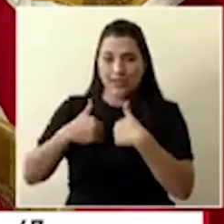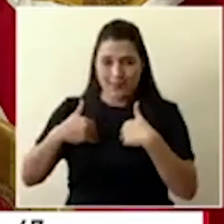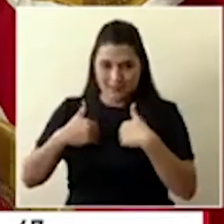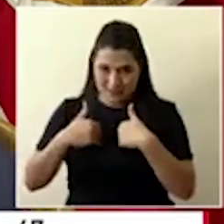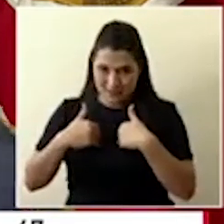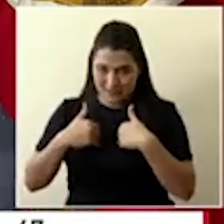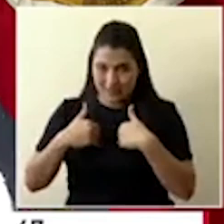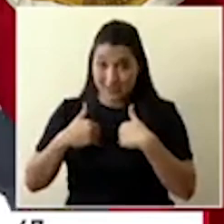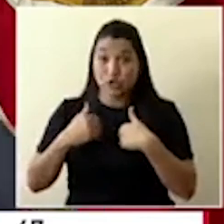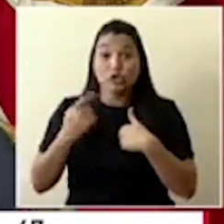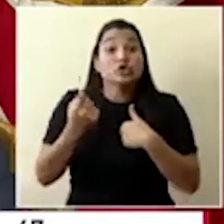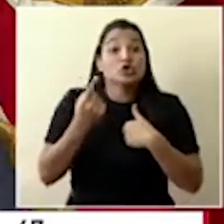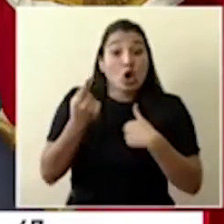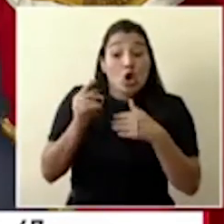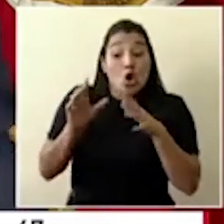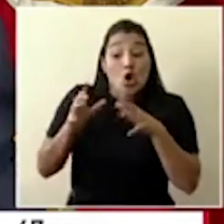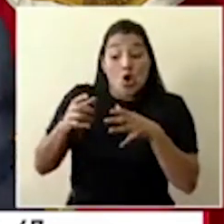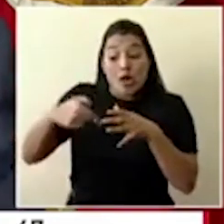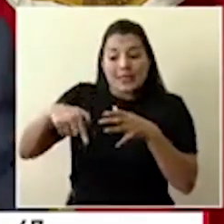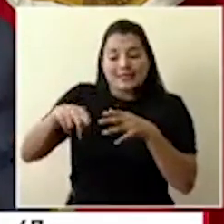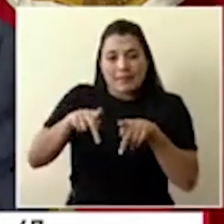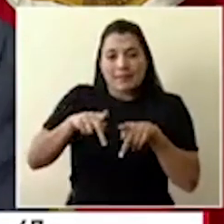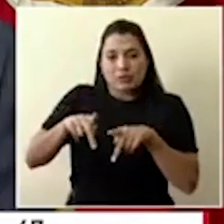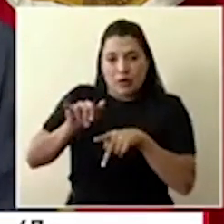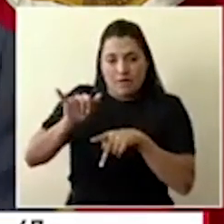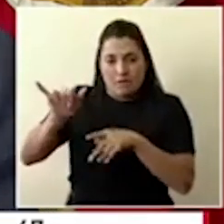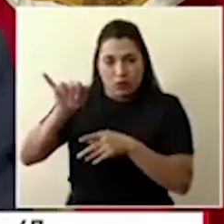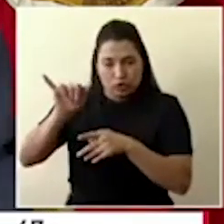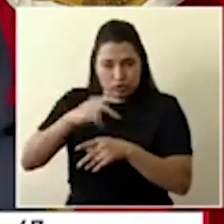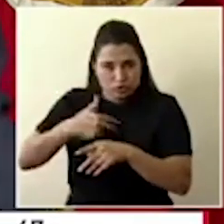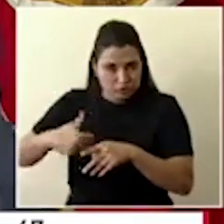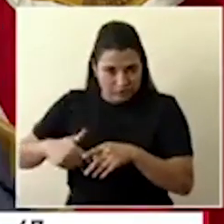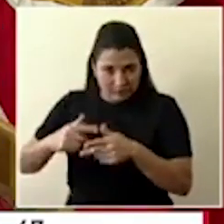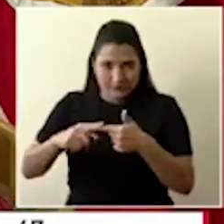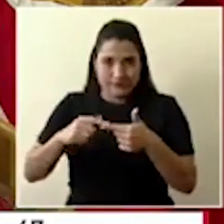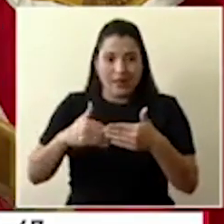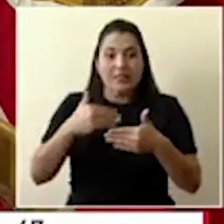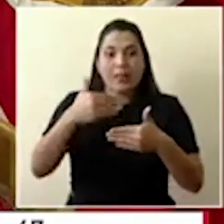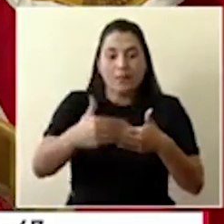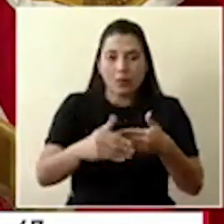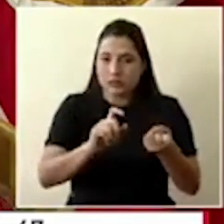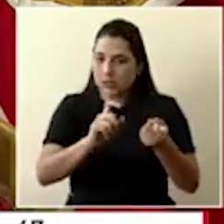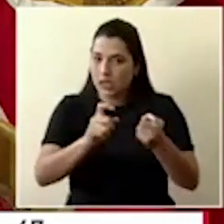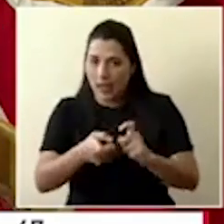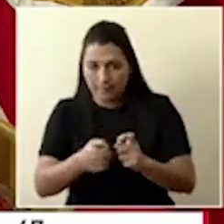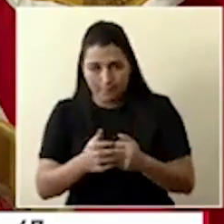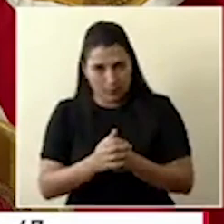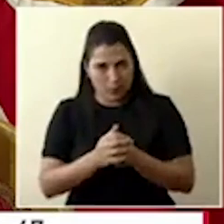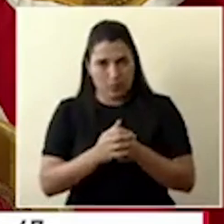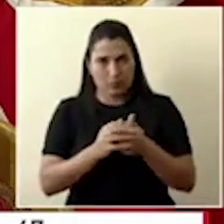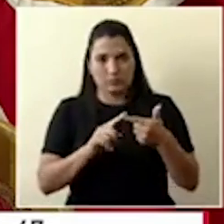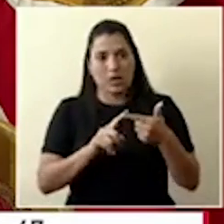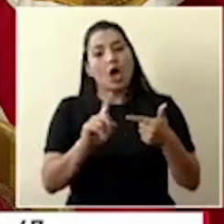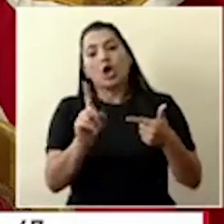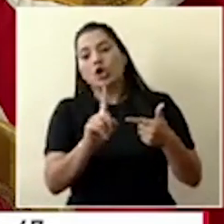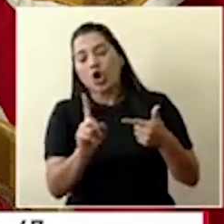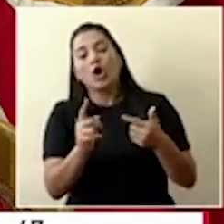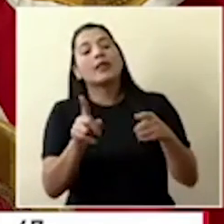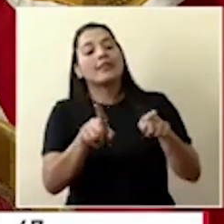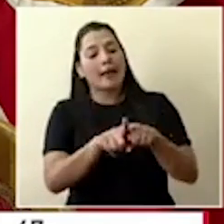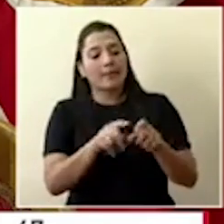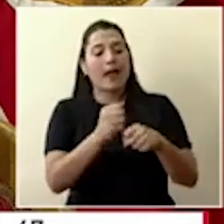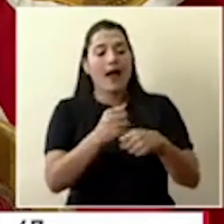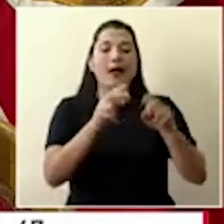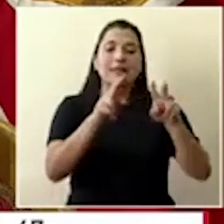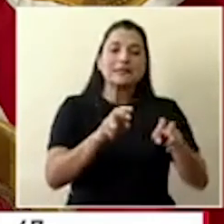Eso ha ido evolucionando y aquí en el país también evoluciona y cada vez los criterios son más amplios. Son más